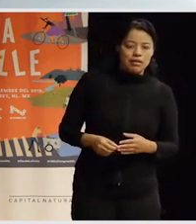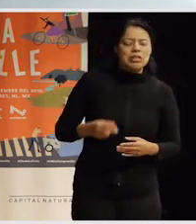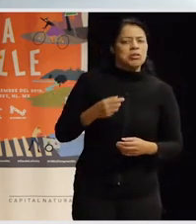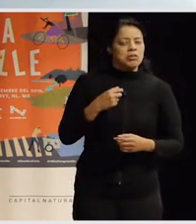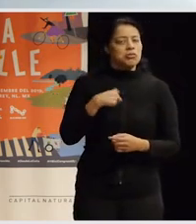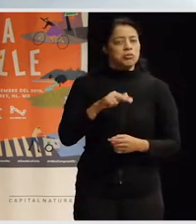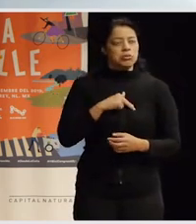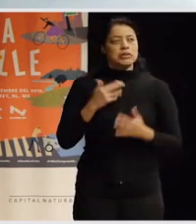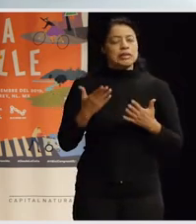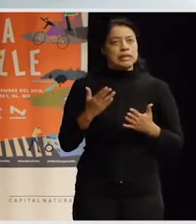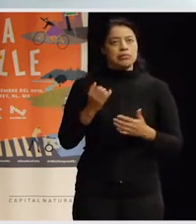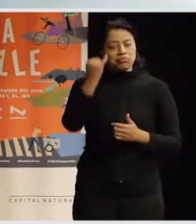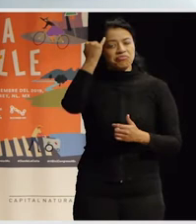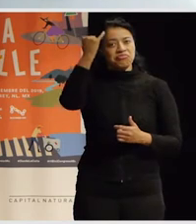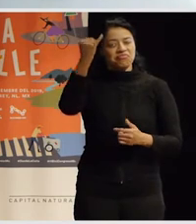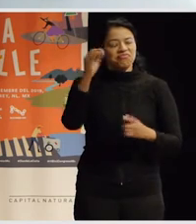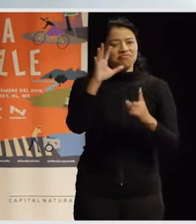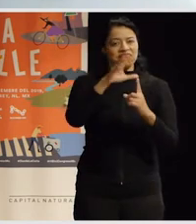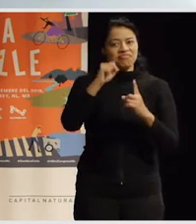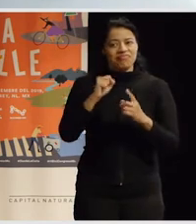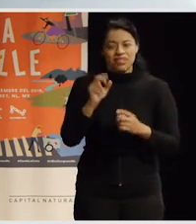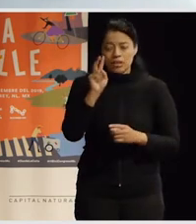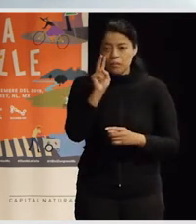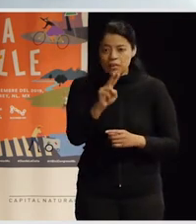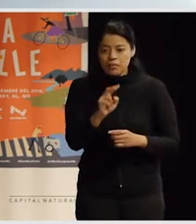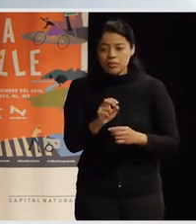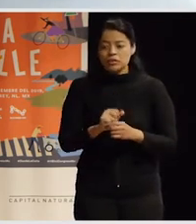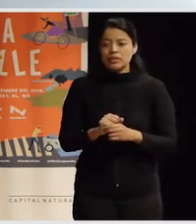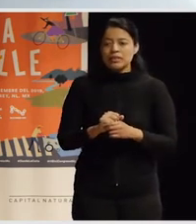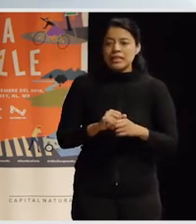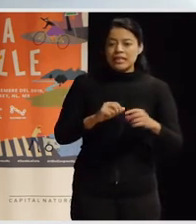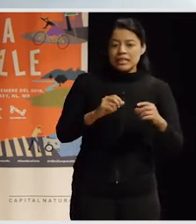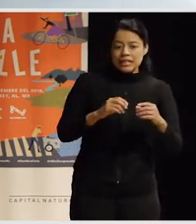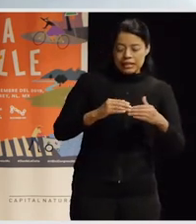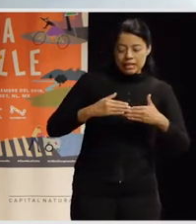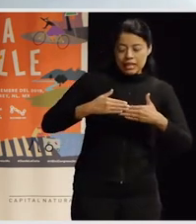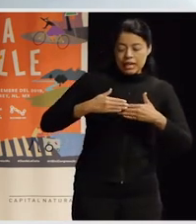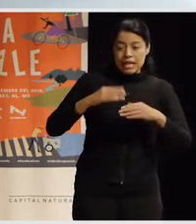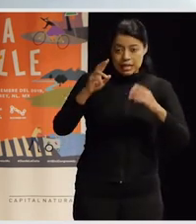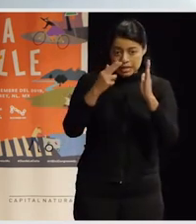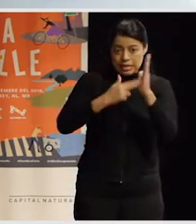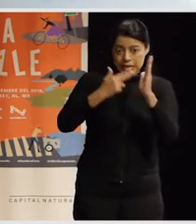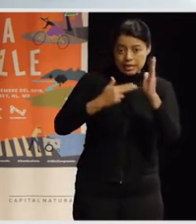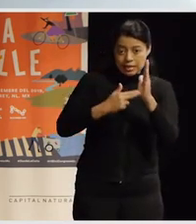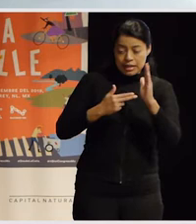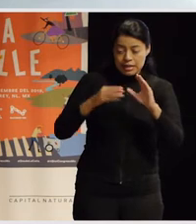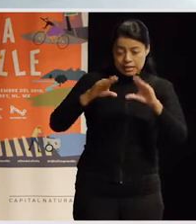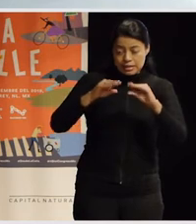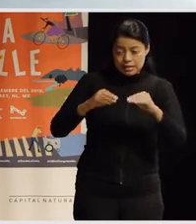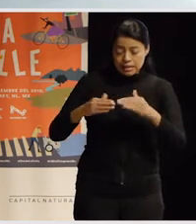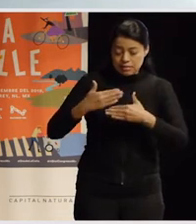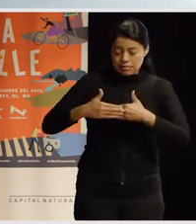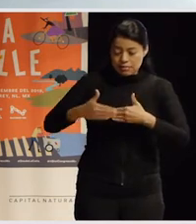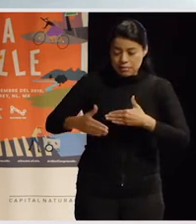clave muy importante, primero, porque vimos que en el proceso del taller, ¿no?, estos chicos y chicas de